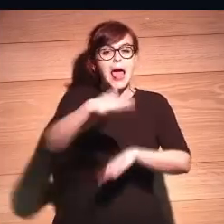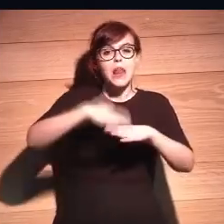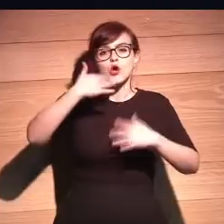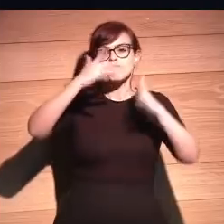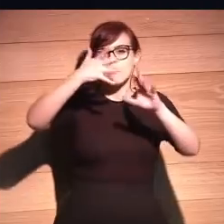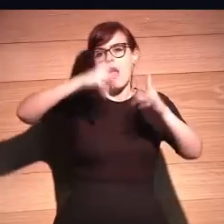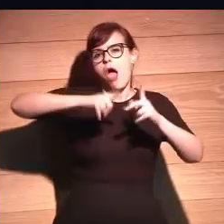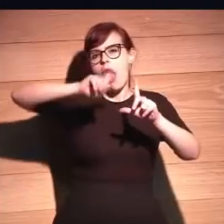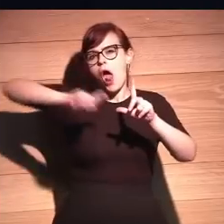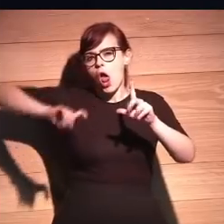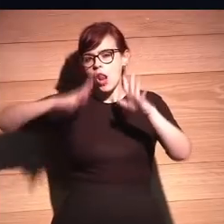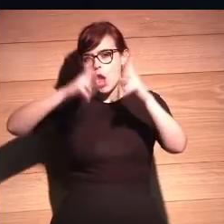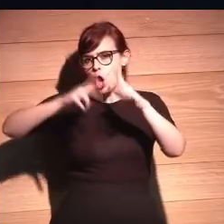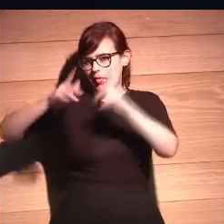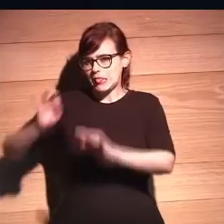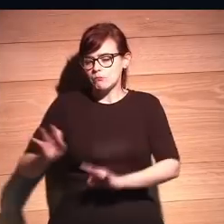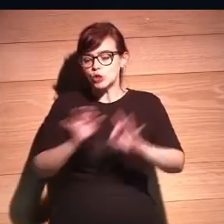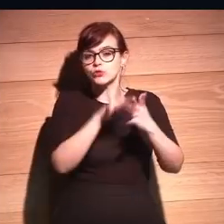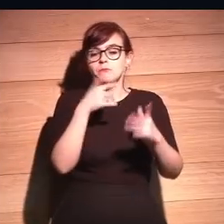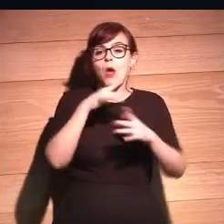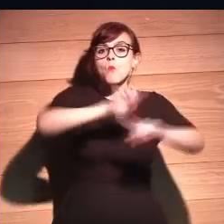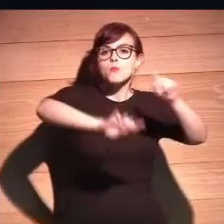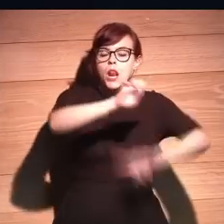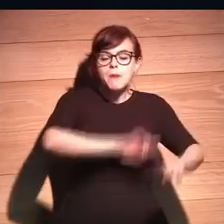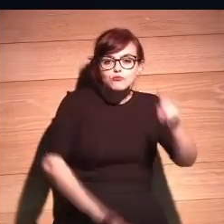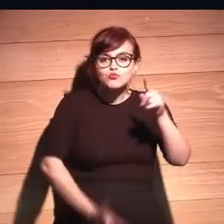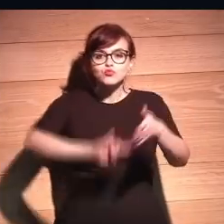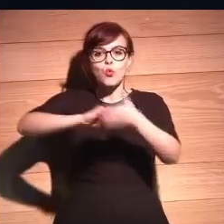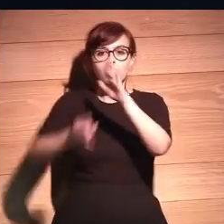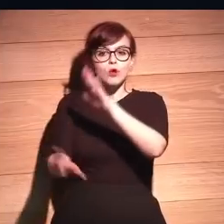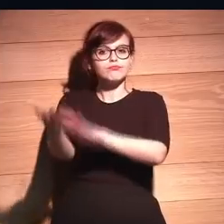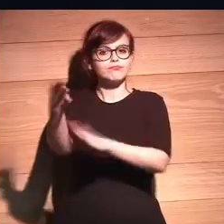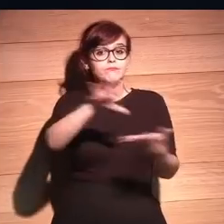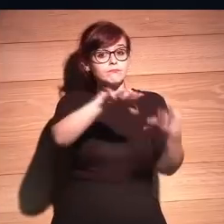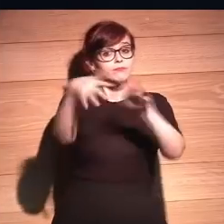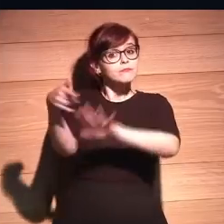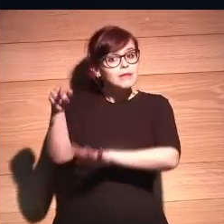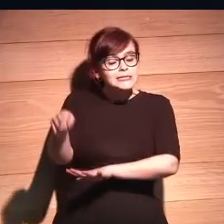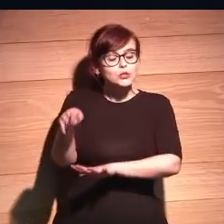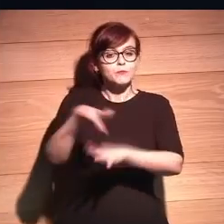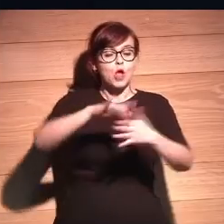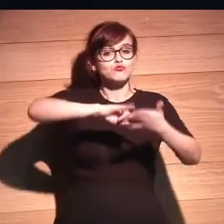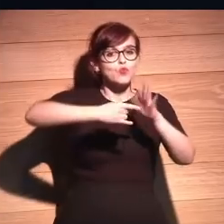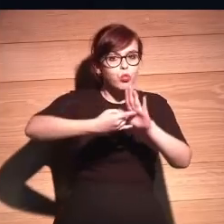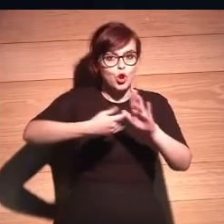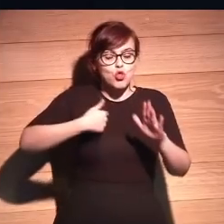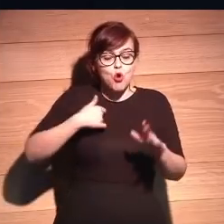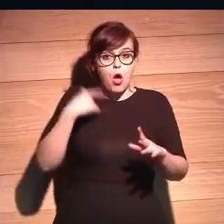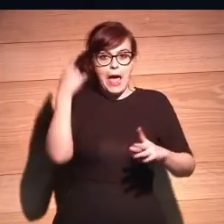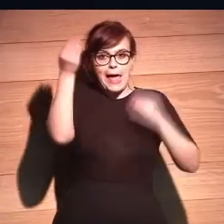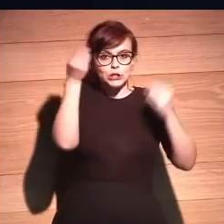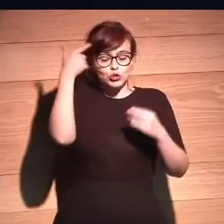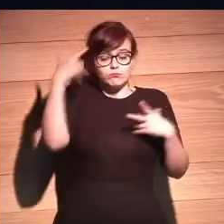algoritmos que resuelven una tarea, un problema, de una forma que yo no sé cómo lo he hecho.